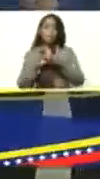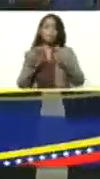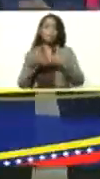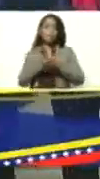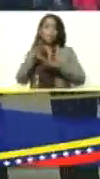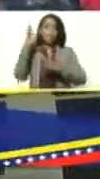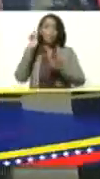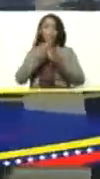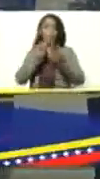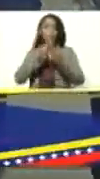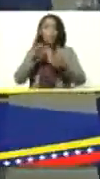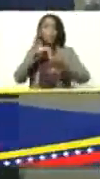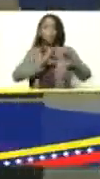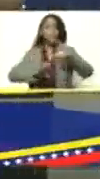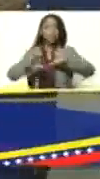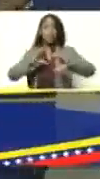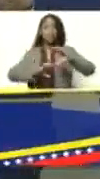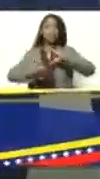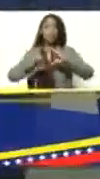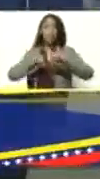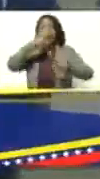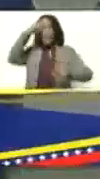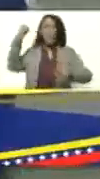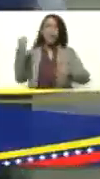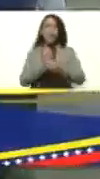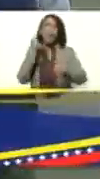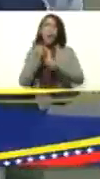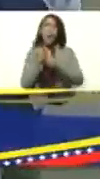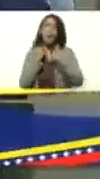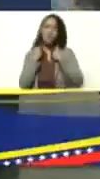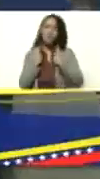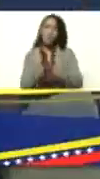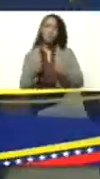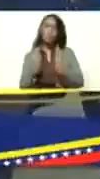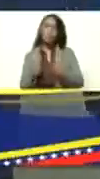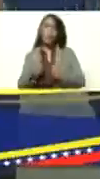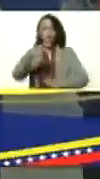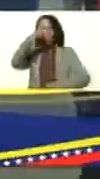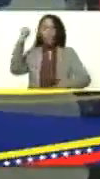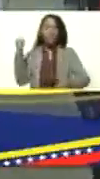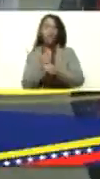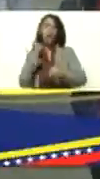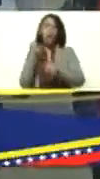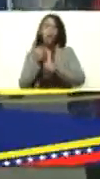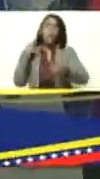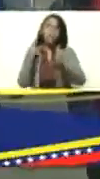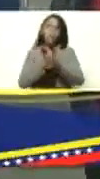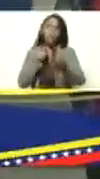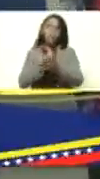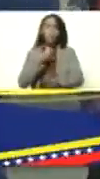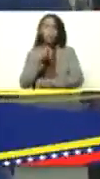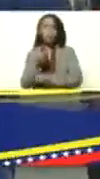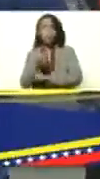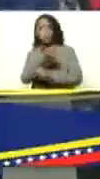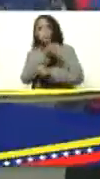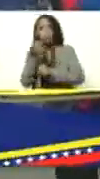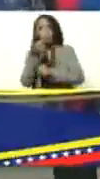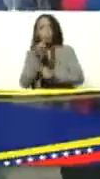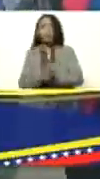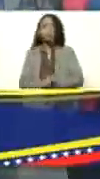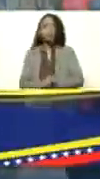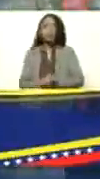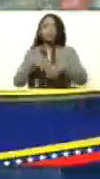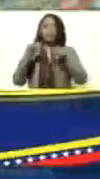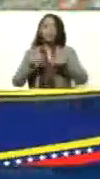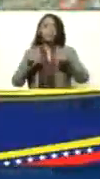conocimiento, la ciencia, el trabajo rudo, el trabajo perseverante, la inversión correcta. Y